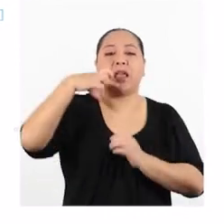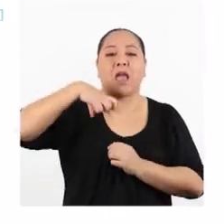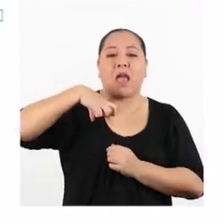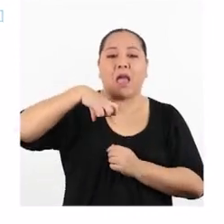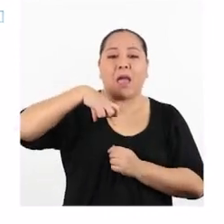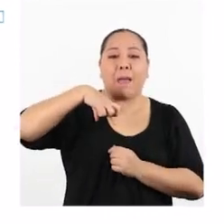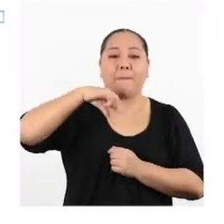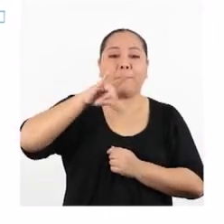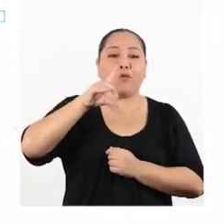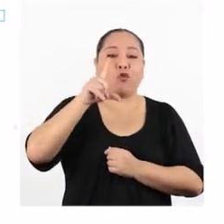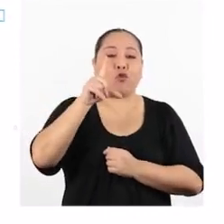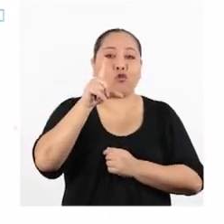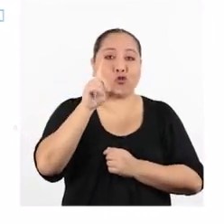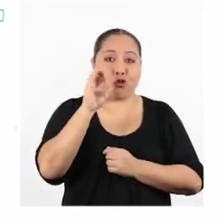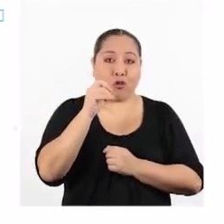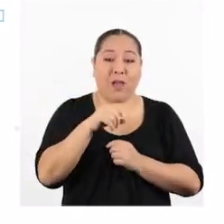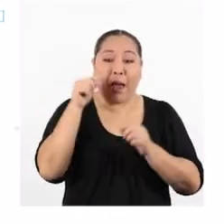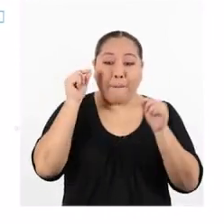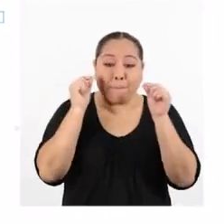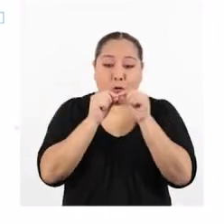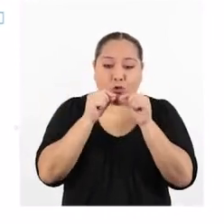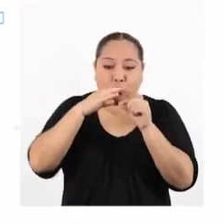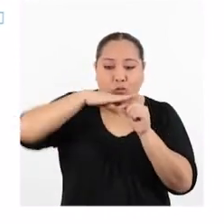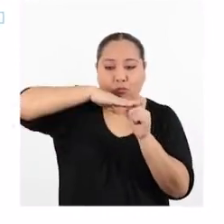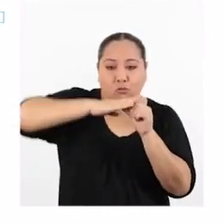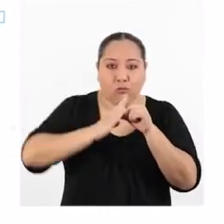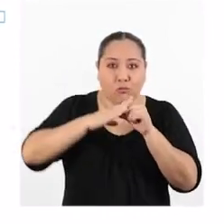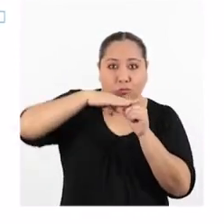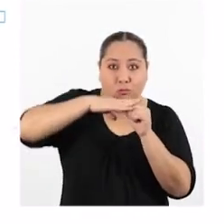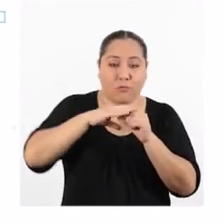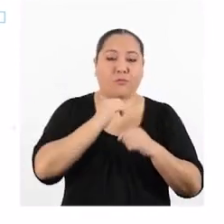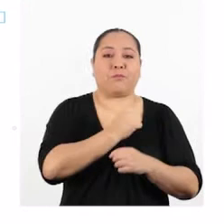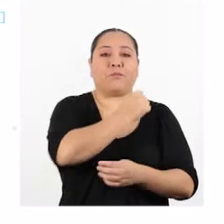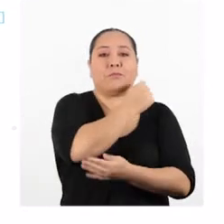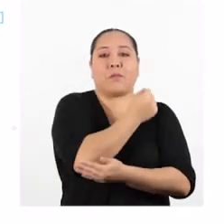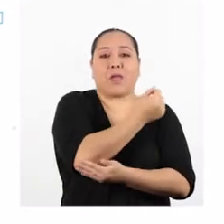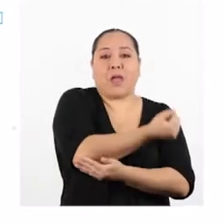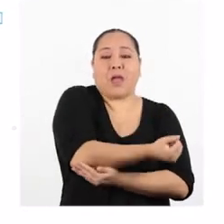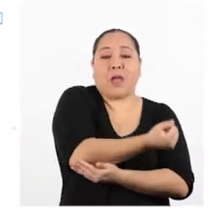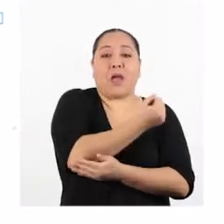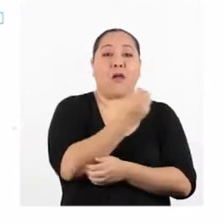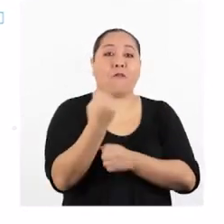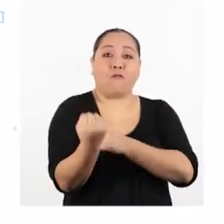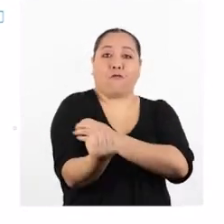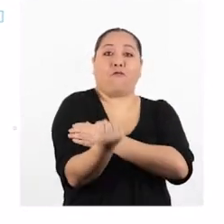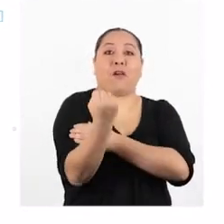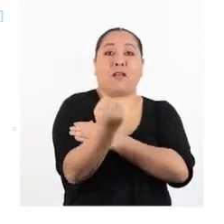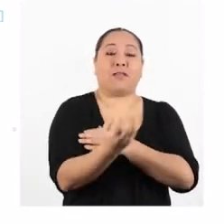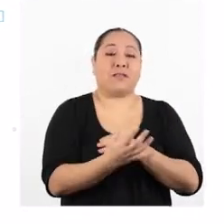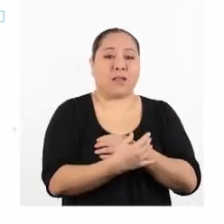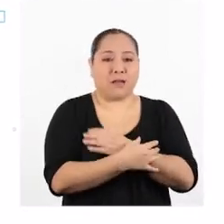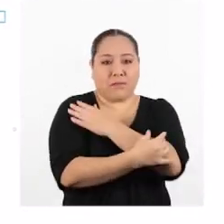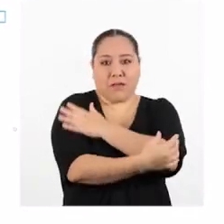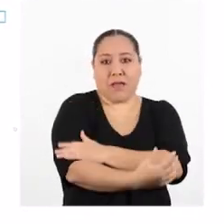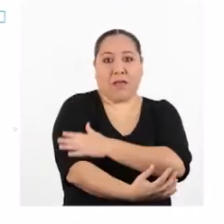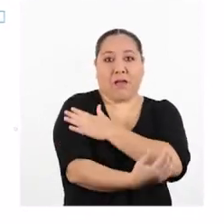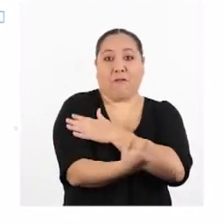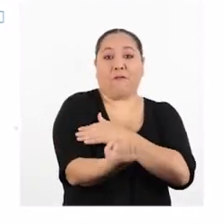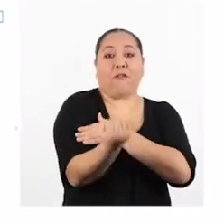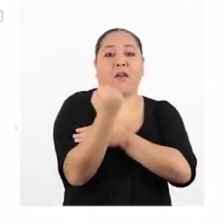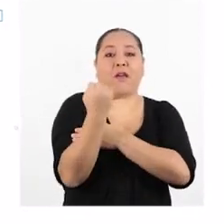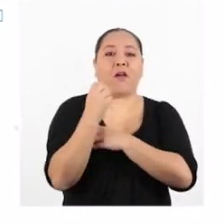o sea, el punto donde se apoya la parte rígida. La fuerza que ejerce el músculo del brazo se llama